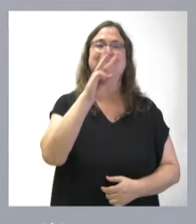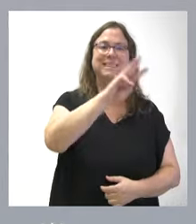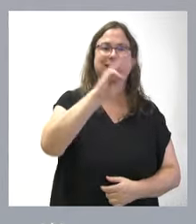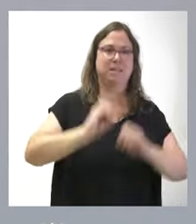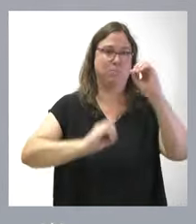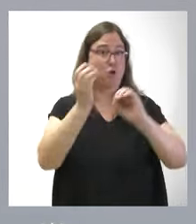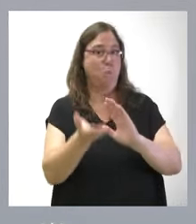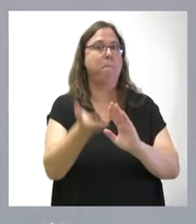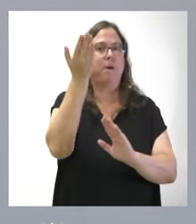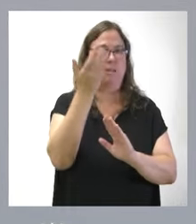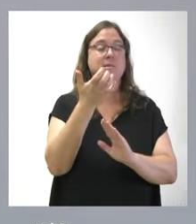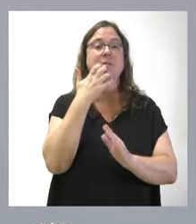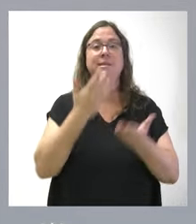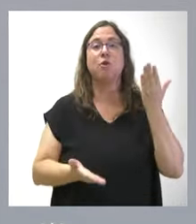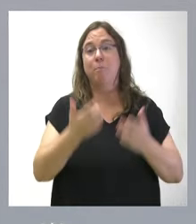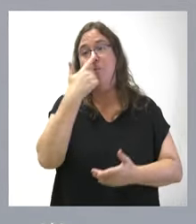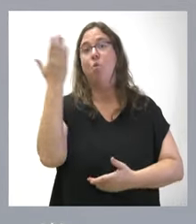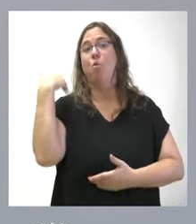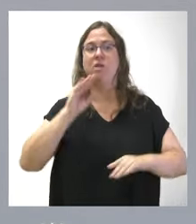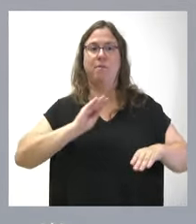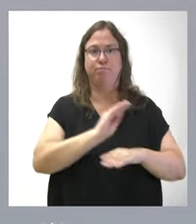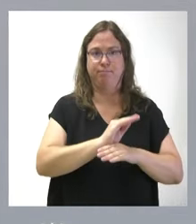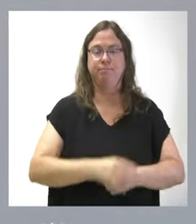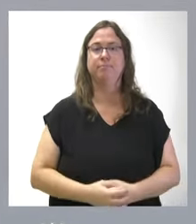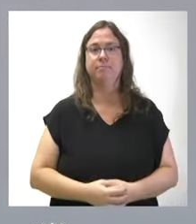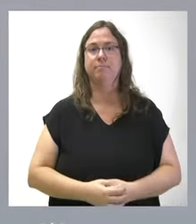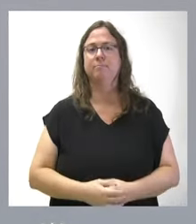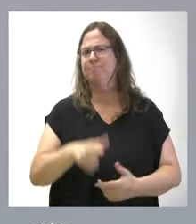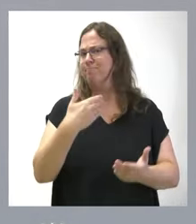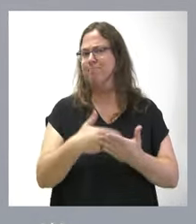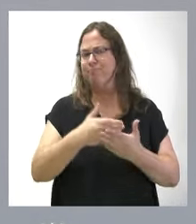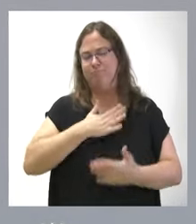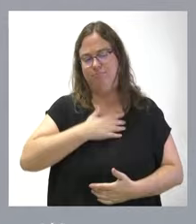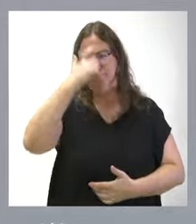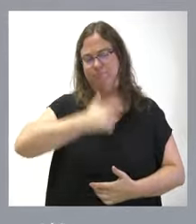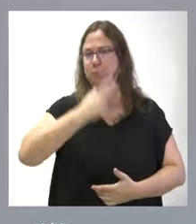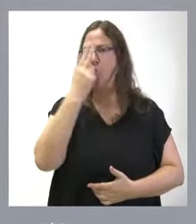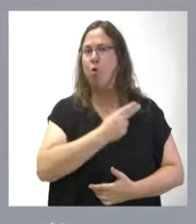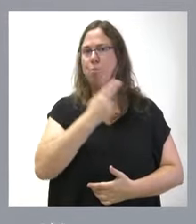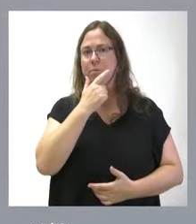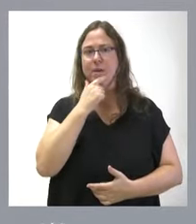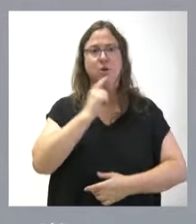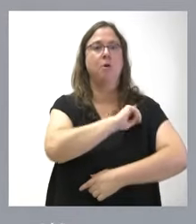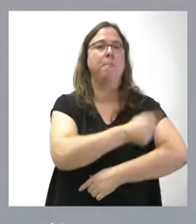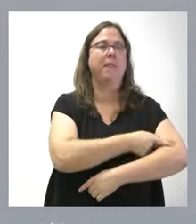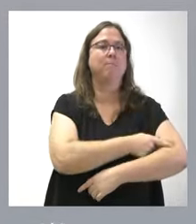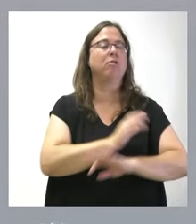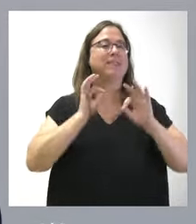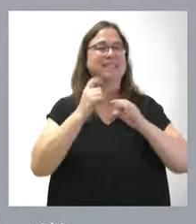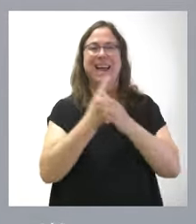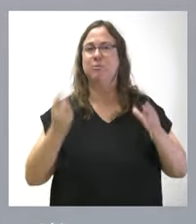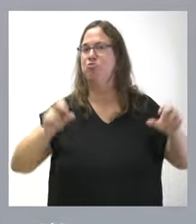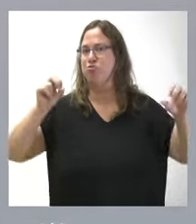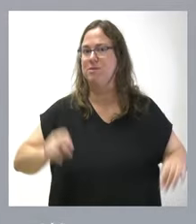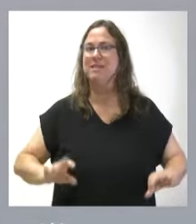% respecto a la última edición, lo que demuestra nuestro compromiso con la actividad deportiva sin exclusiones y,